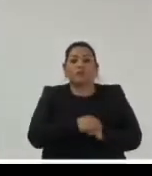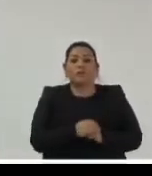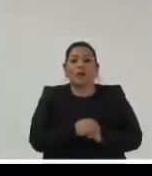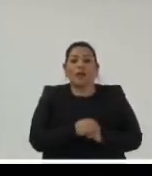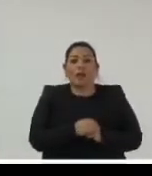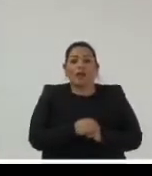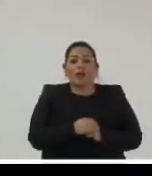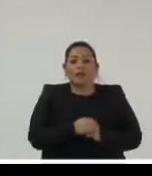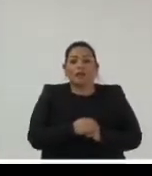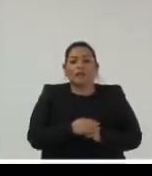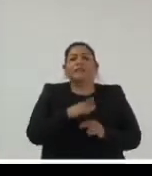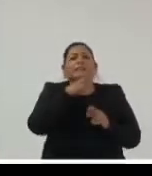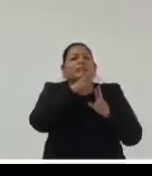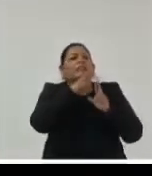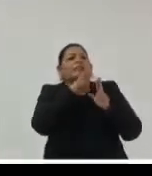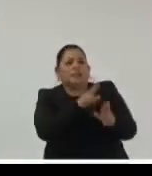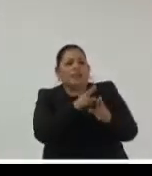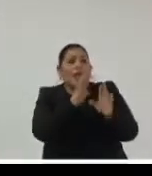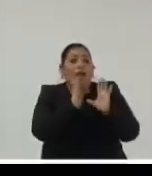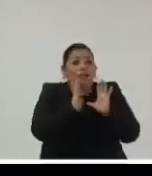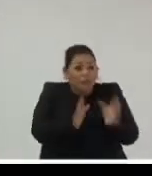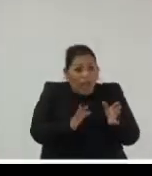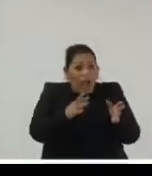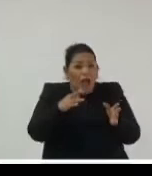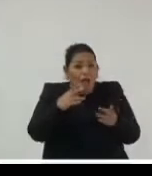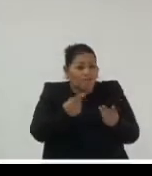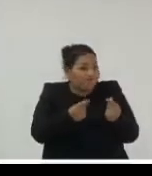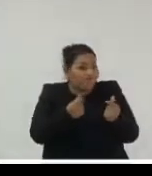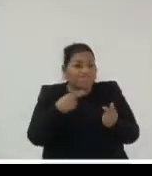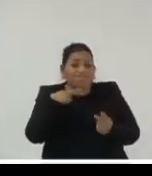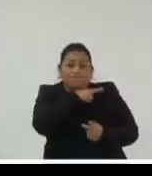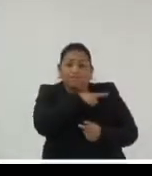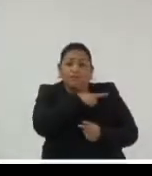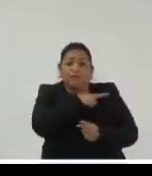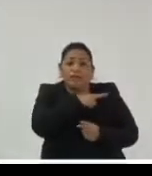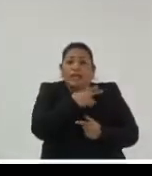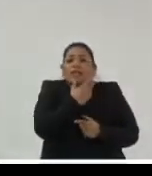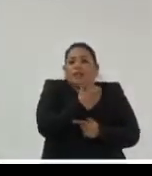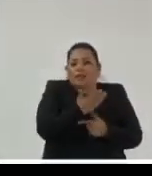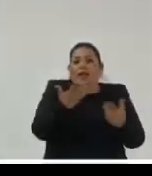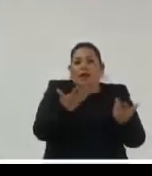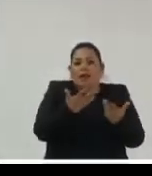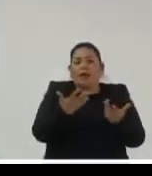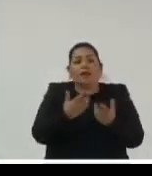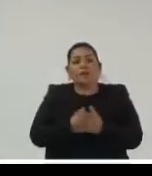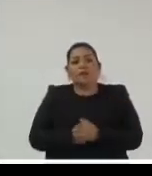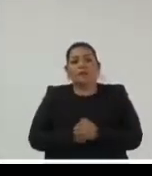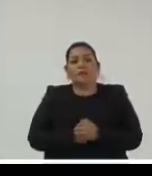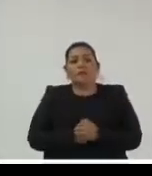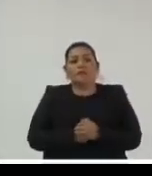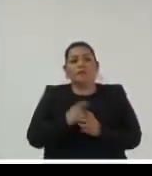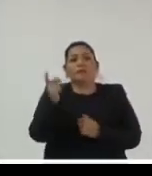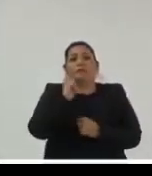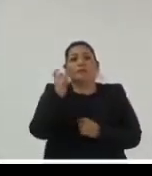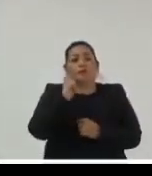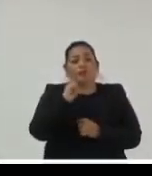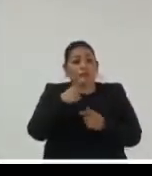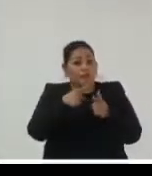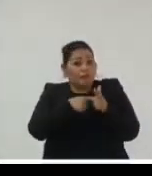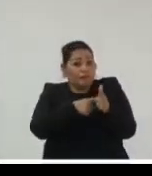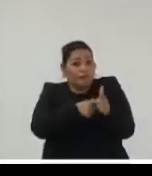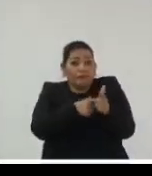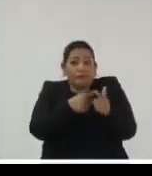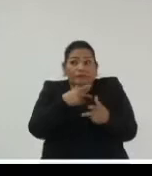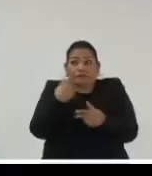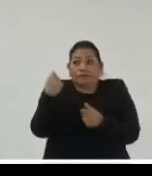ya implica tener esa capacidad y esa voluntad esa disposición de actuar aun cuando las circunstancias no sean las